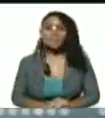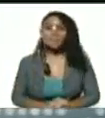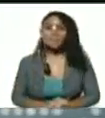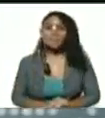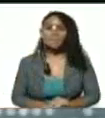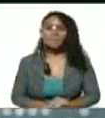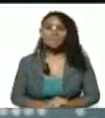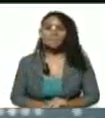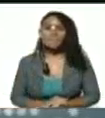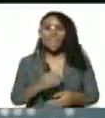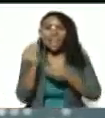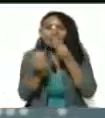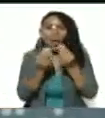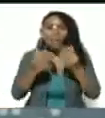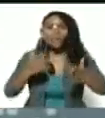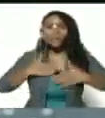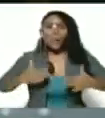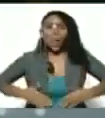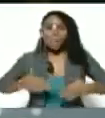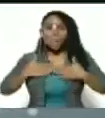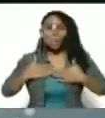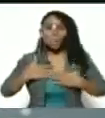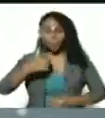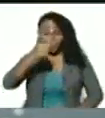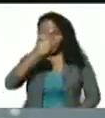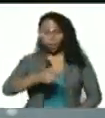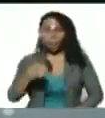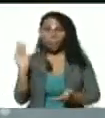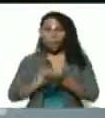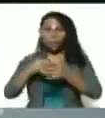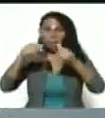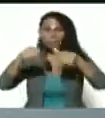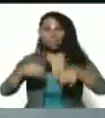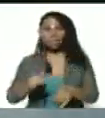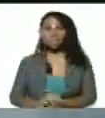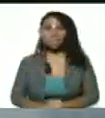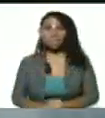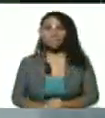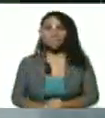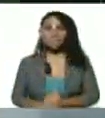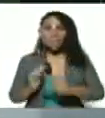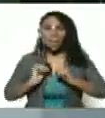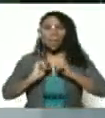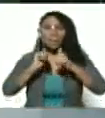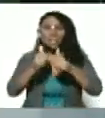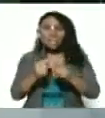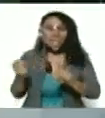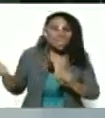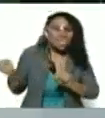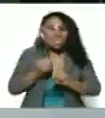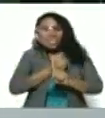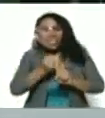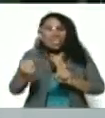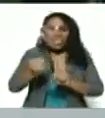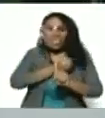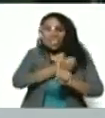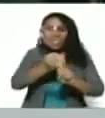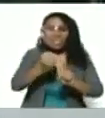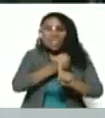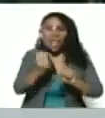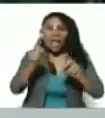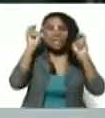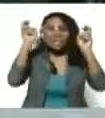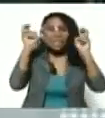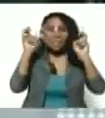Es como un cuerpo de un ser humano que ponen aquí. Y empiezan a torturarlo. En el